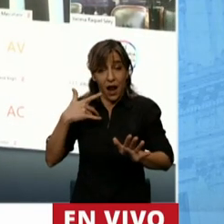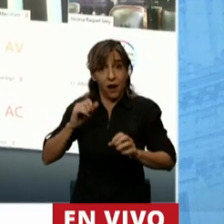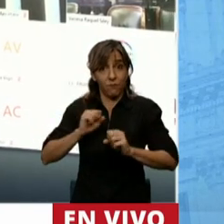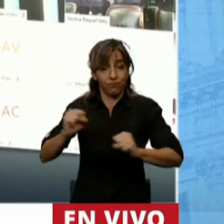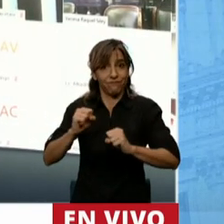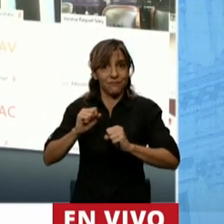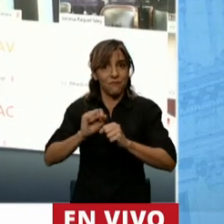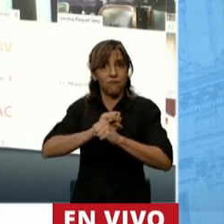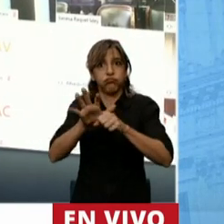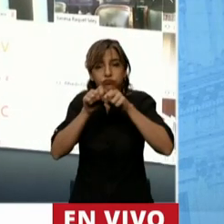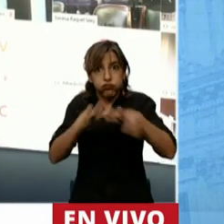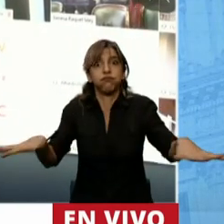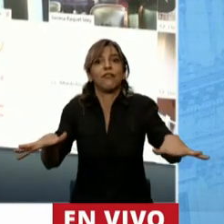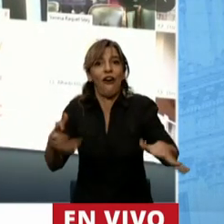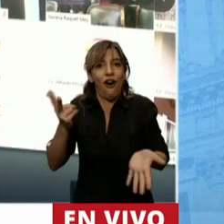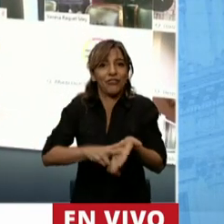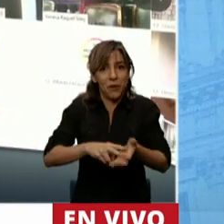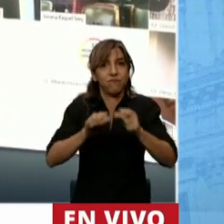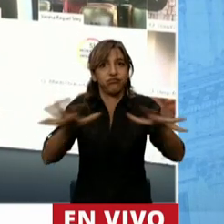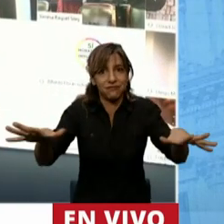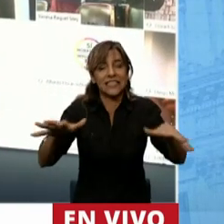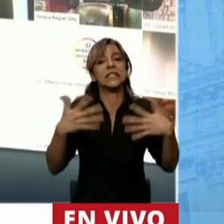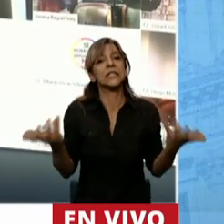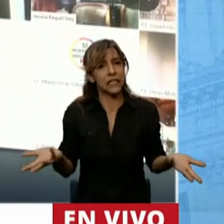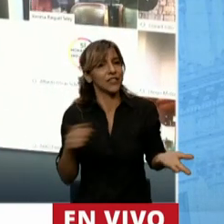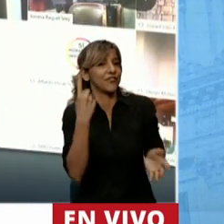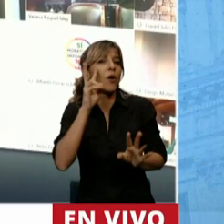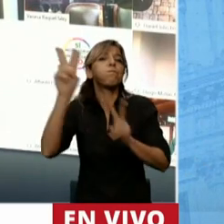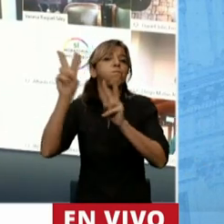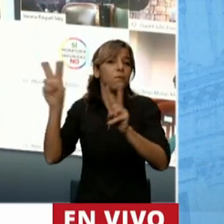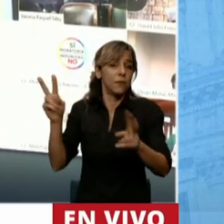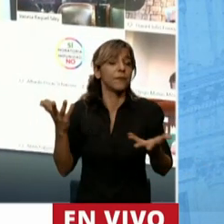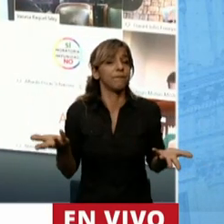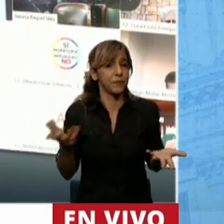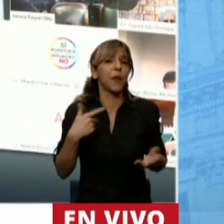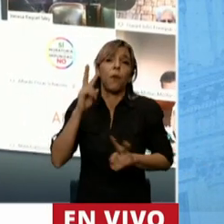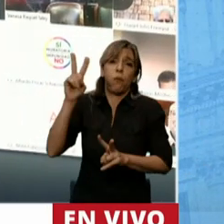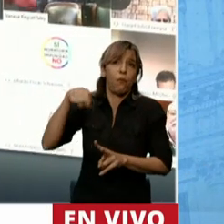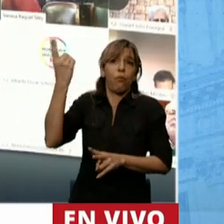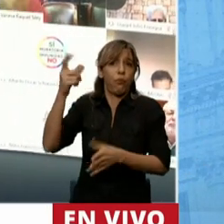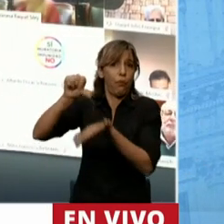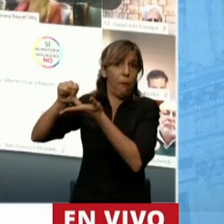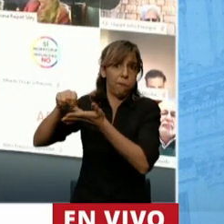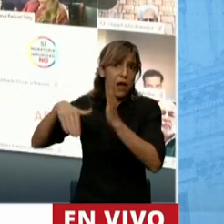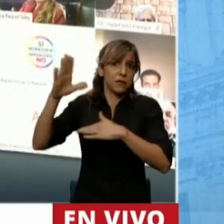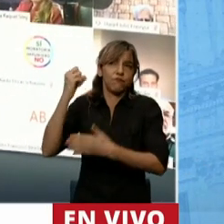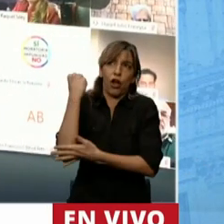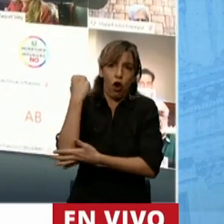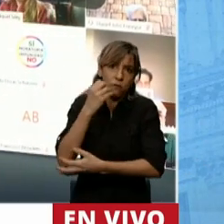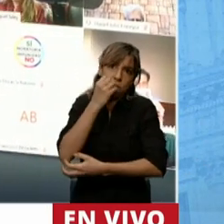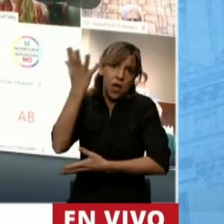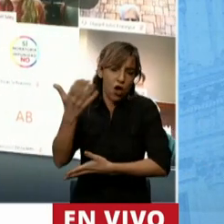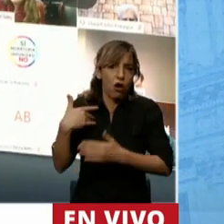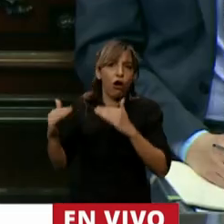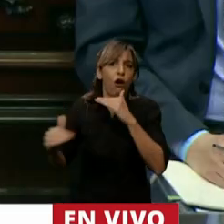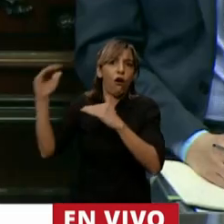más robustos que el nuestro con más capacidades fiscales tecnológicas con otras tradiciones